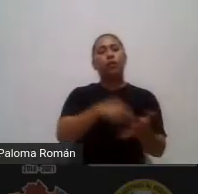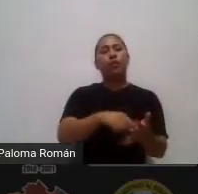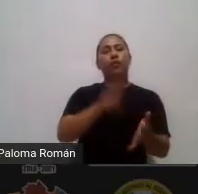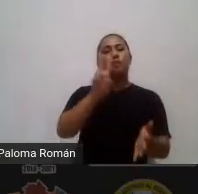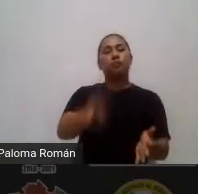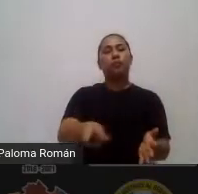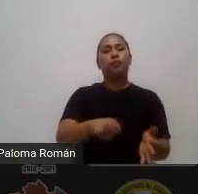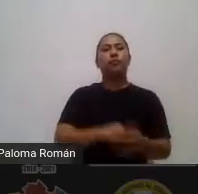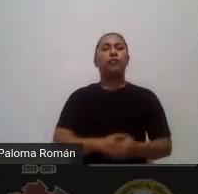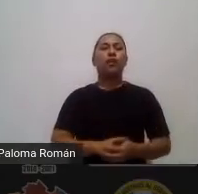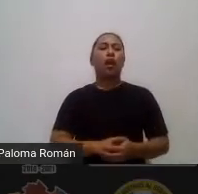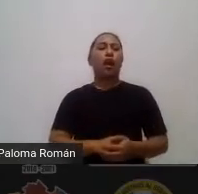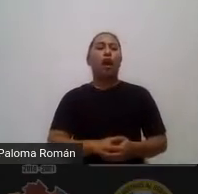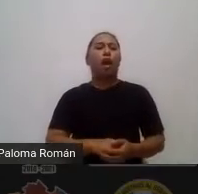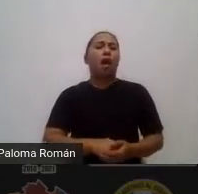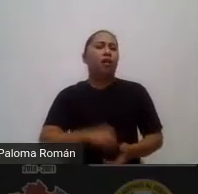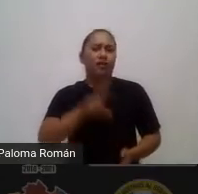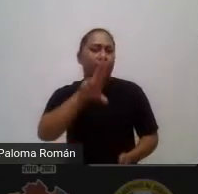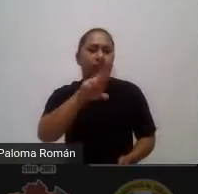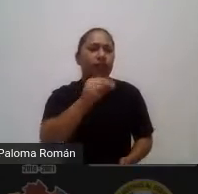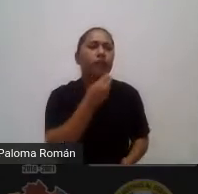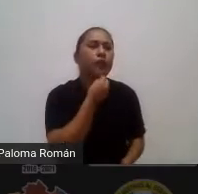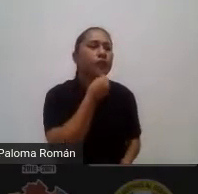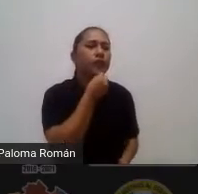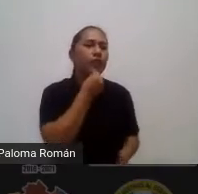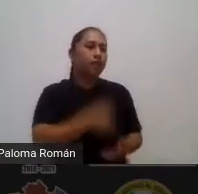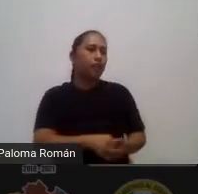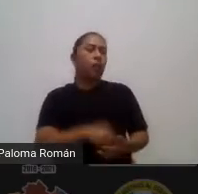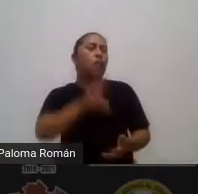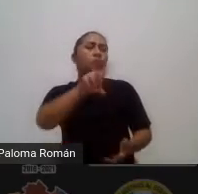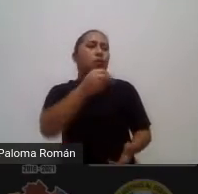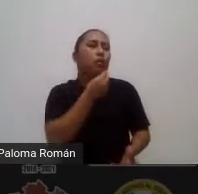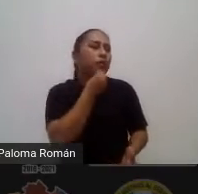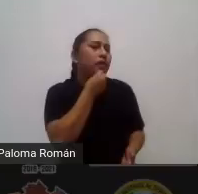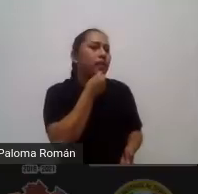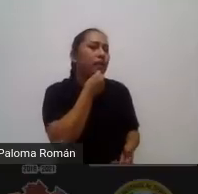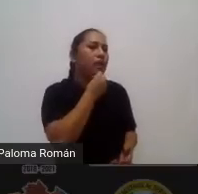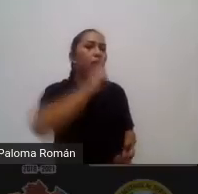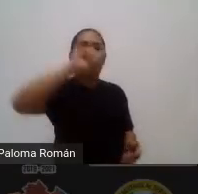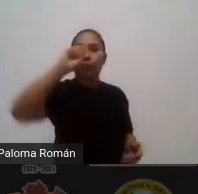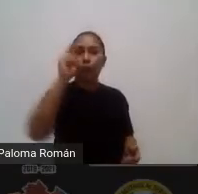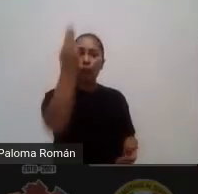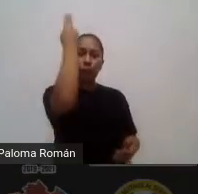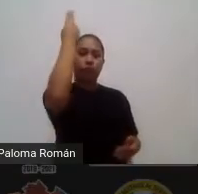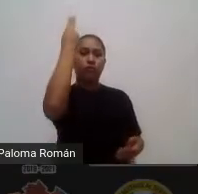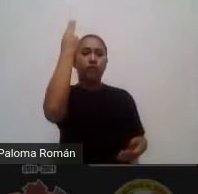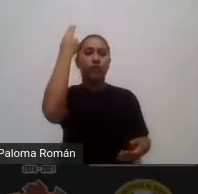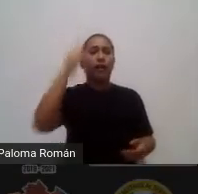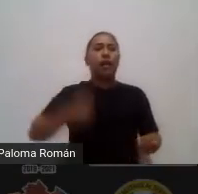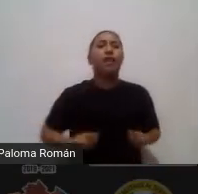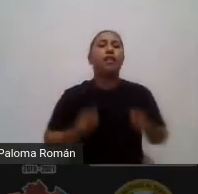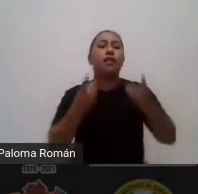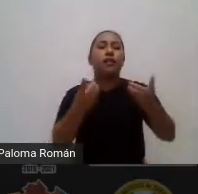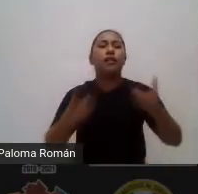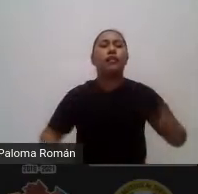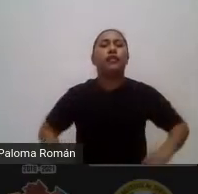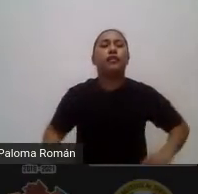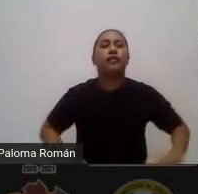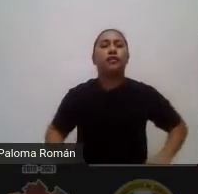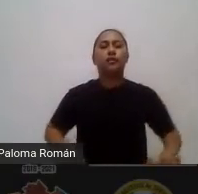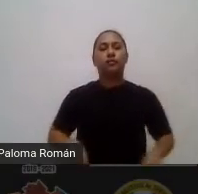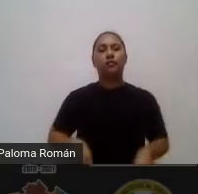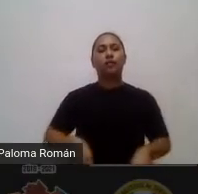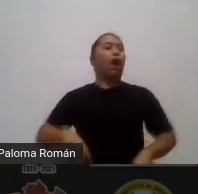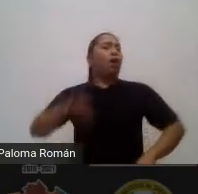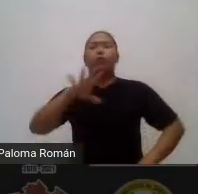puedes no mi hijito tú hasta que venga el usaer que te de tus actividades eso ya no aplica ok no tiene que